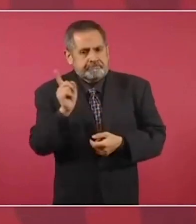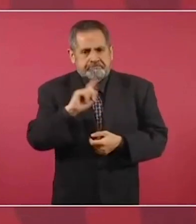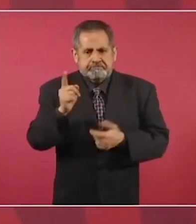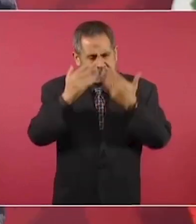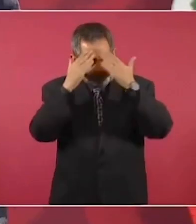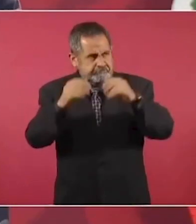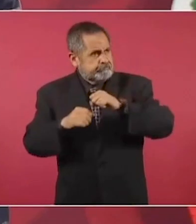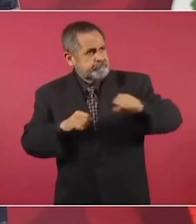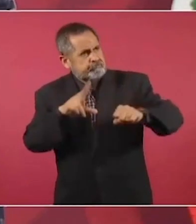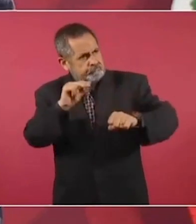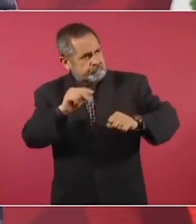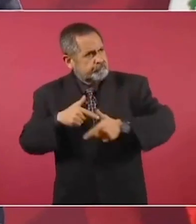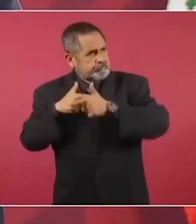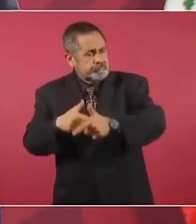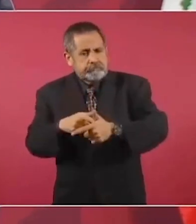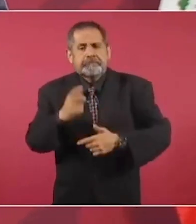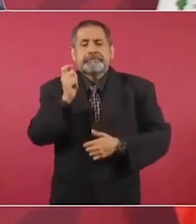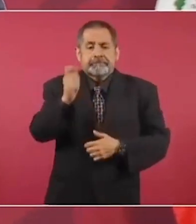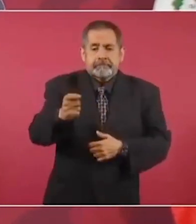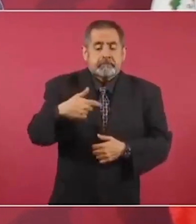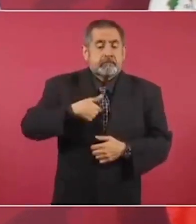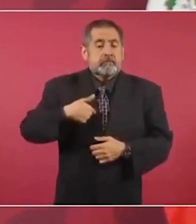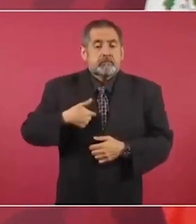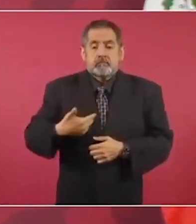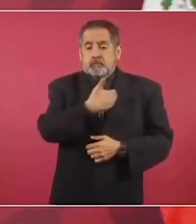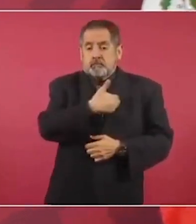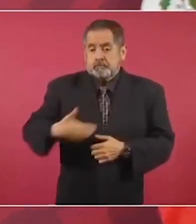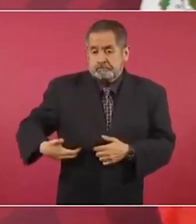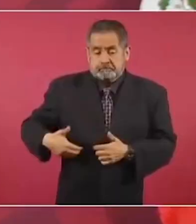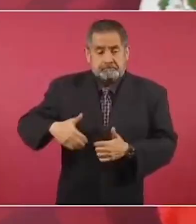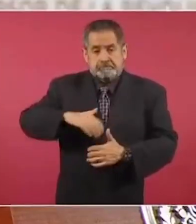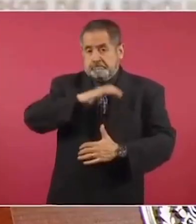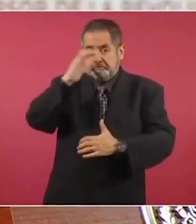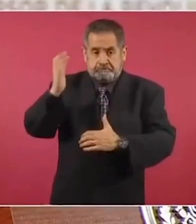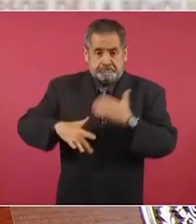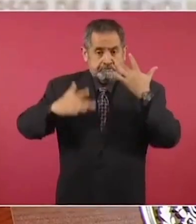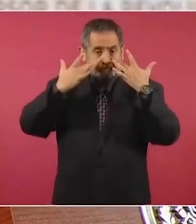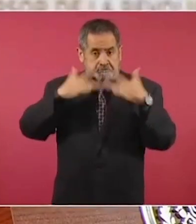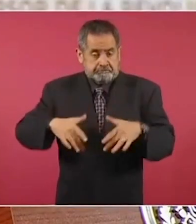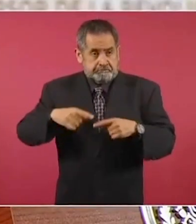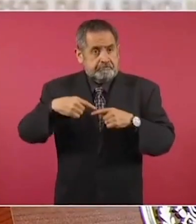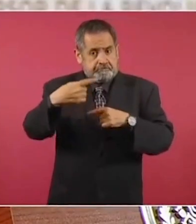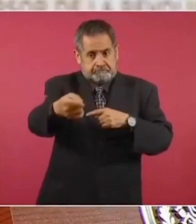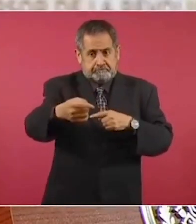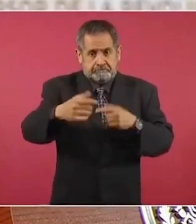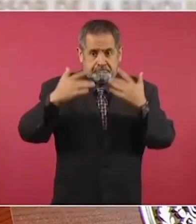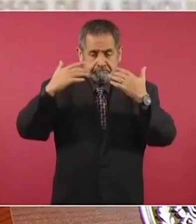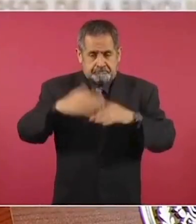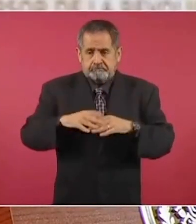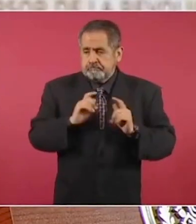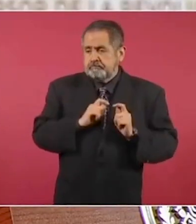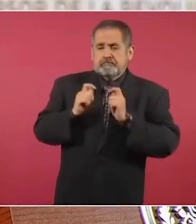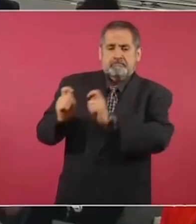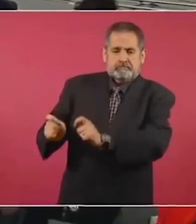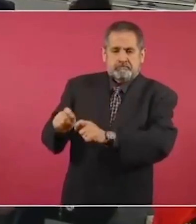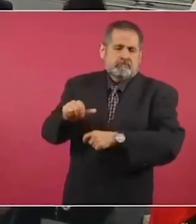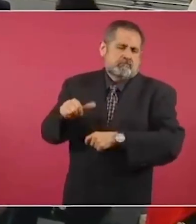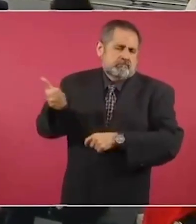Entonces, yo termino y van a venir otros